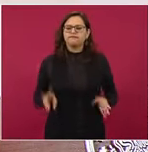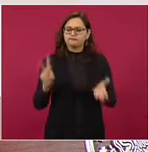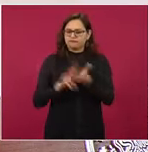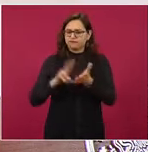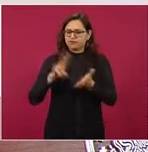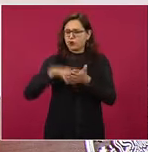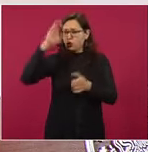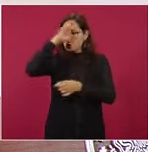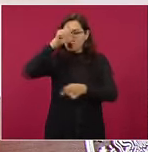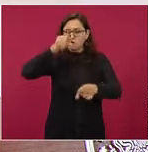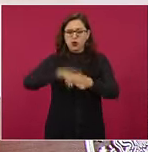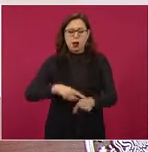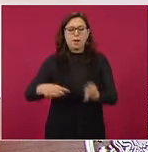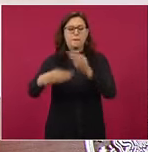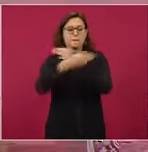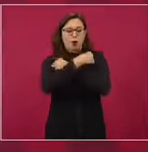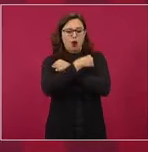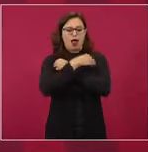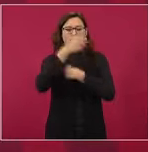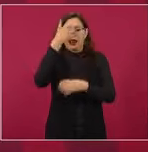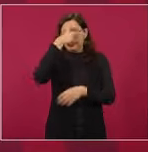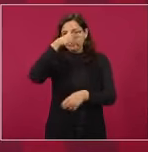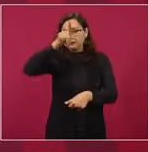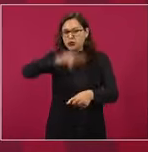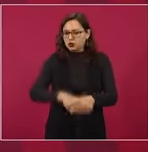culturales, morales, espirituales.